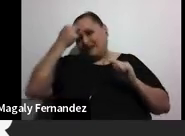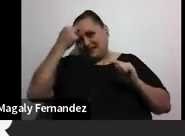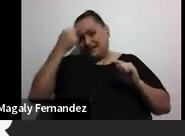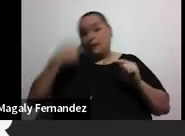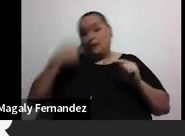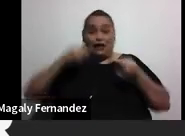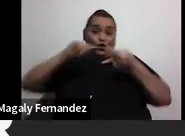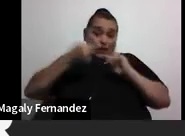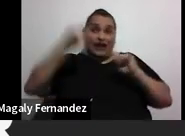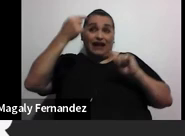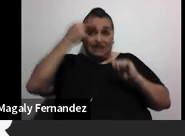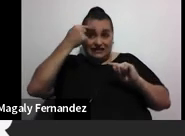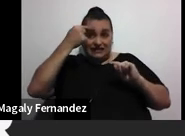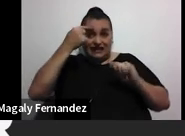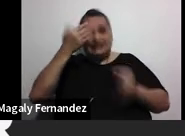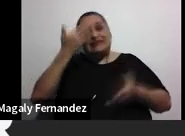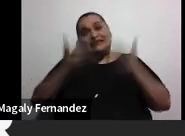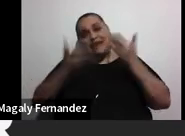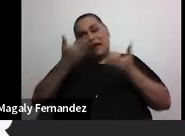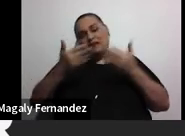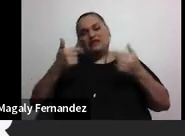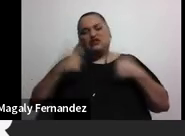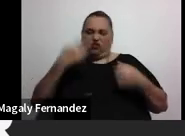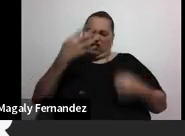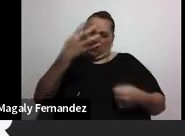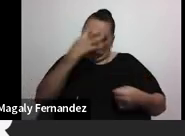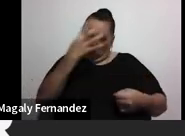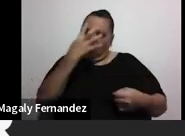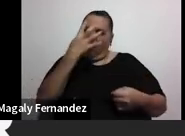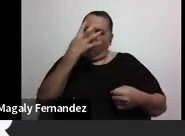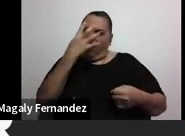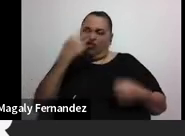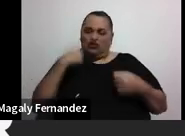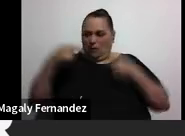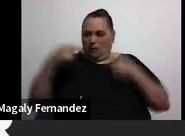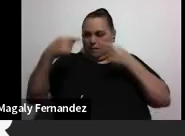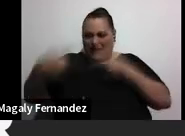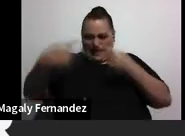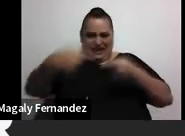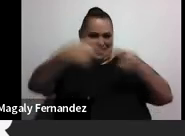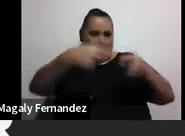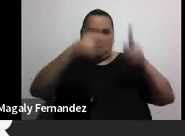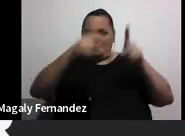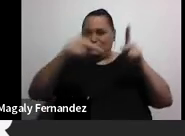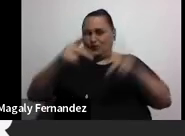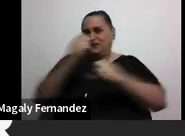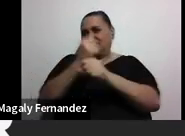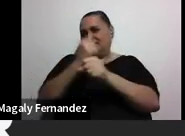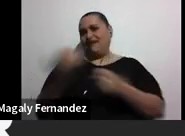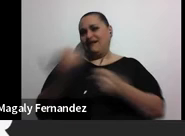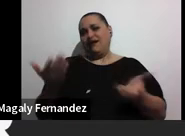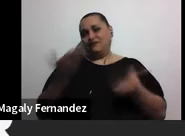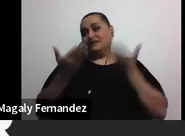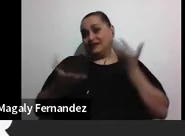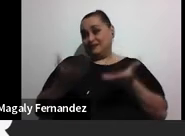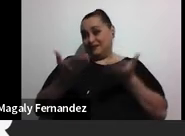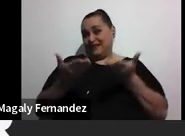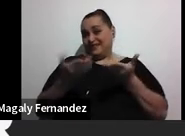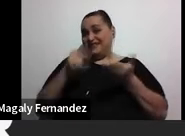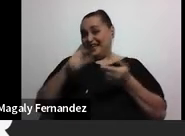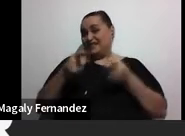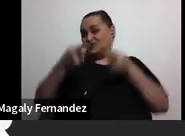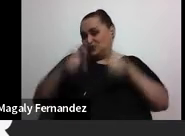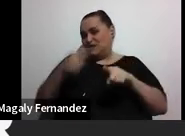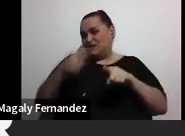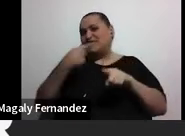durante el día, posiblemente permanezca irritable y me pelee con la gente en mi trabajo, por ejemplo. Eso es lo que decimos aquí